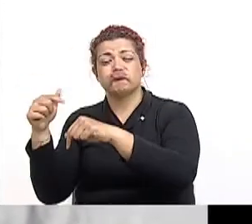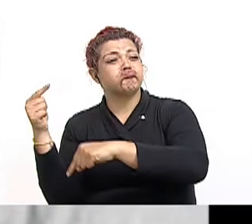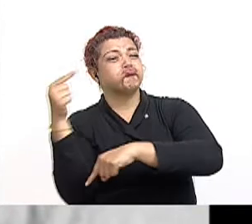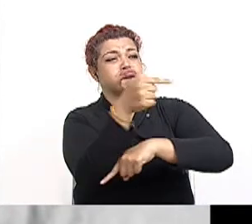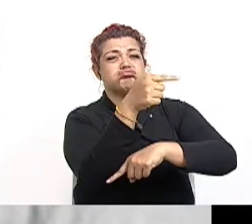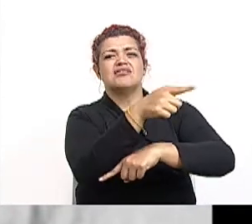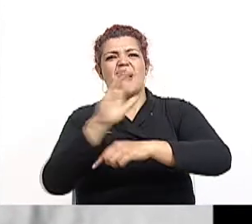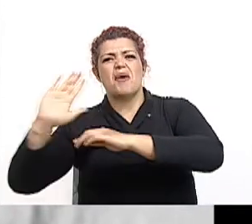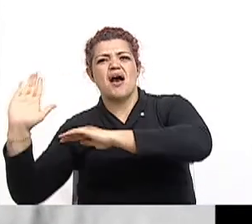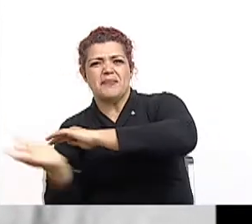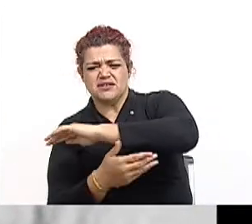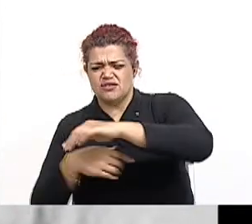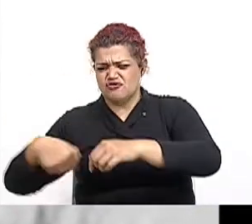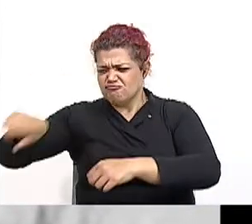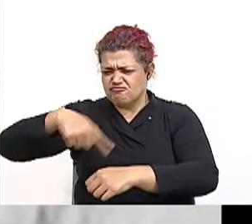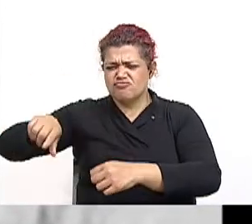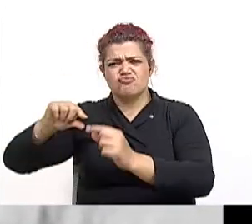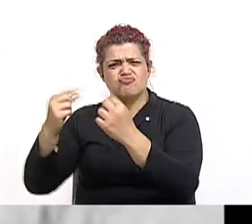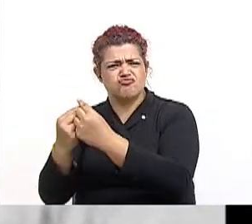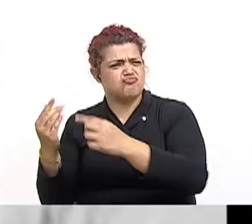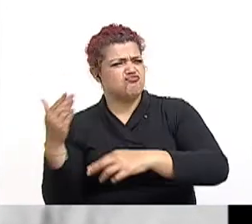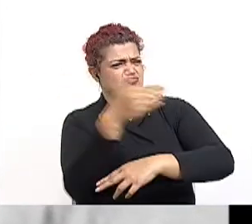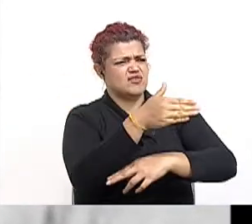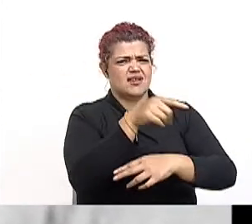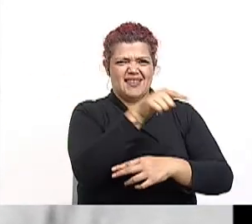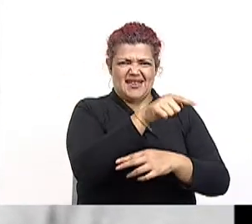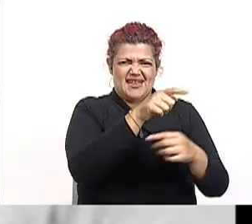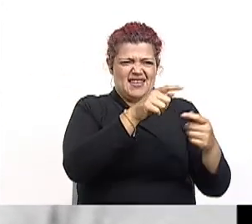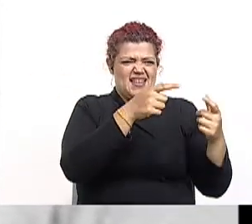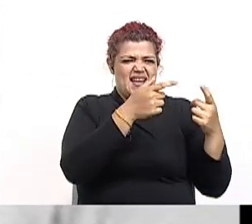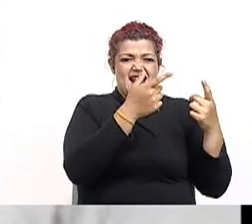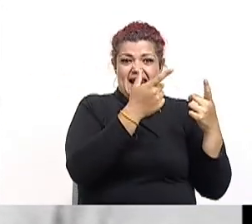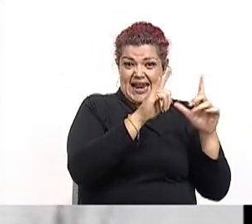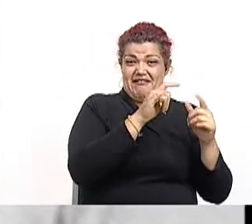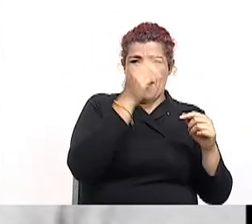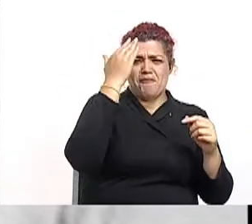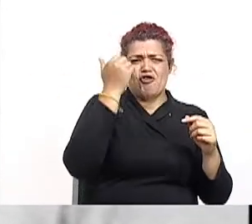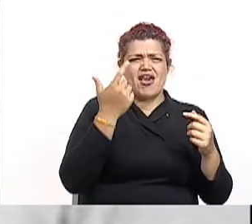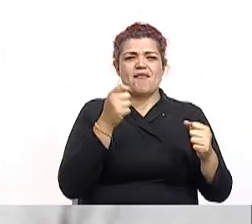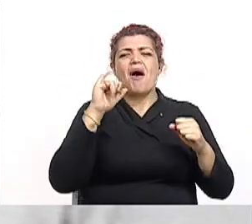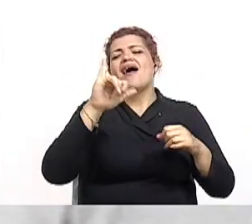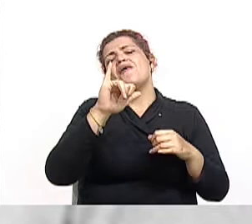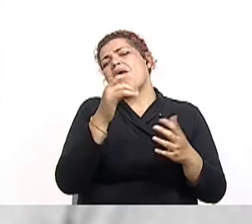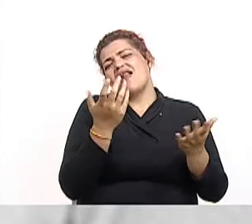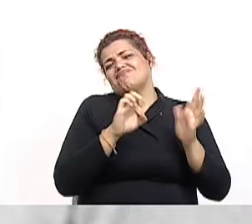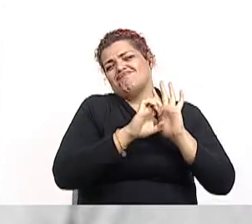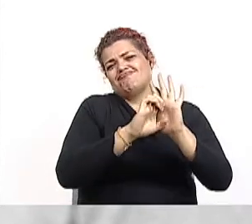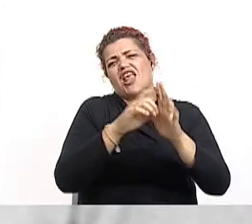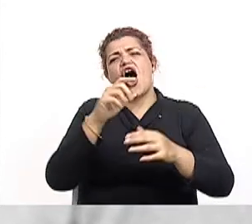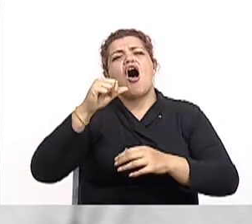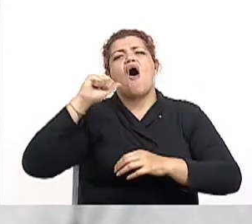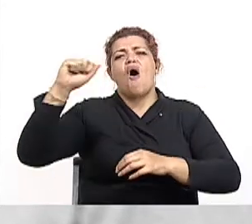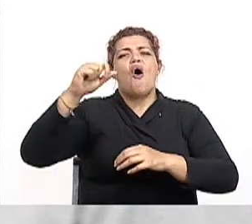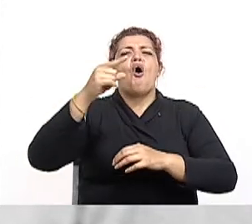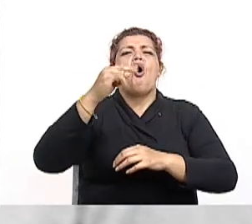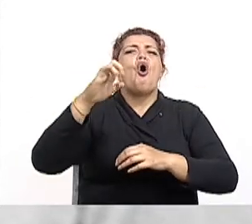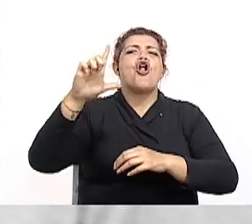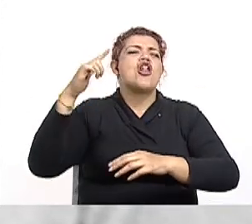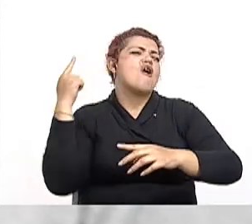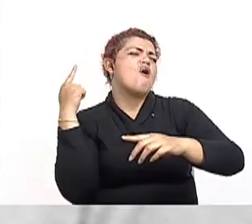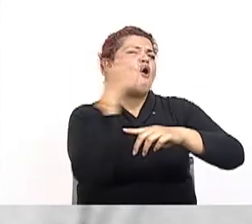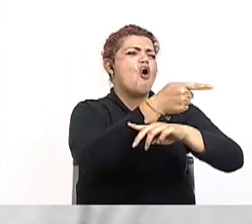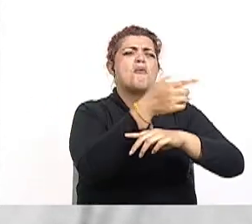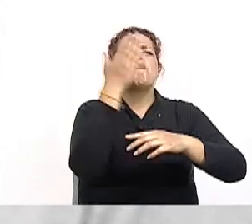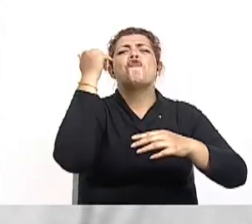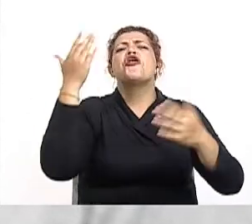Si el año quieres ganar, Aprendo en Casa tendrás que observar. Ciencias matemáticas español y estudios sociales. Hasta la